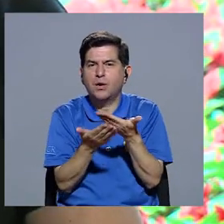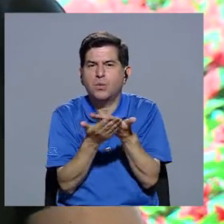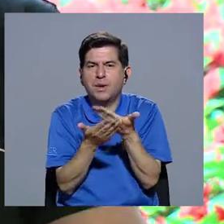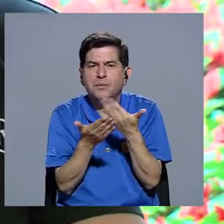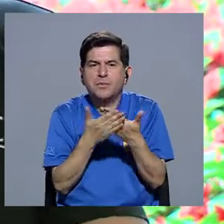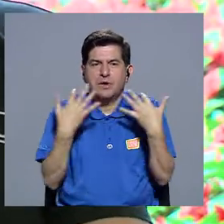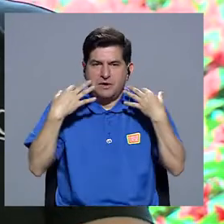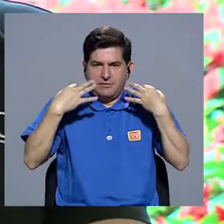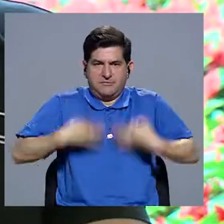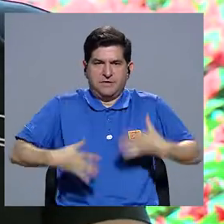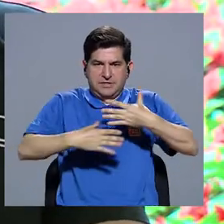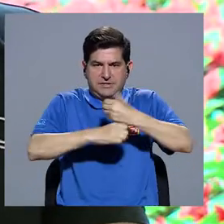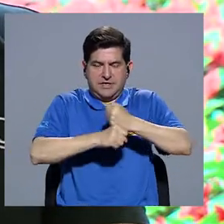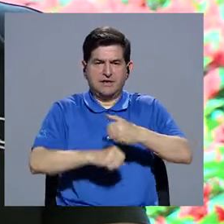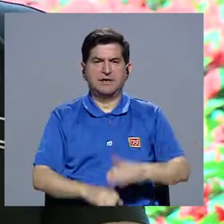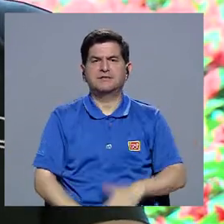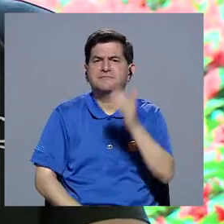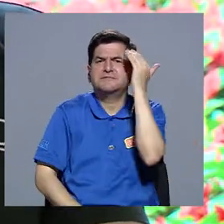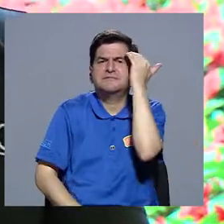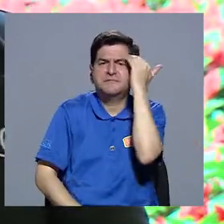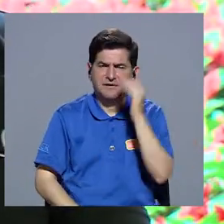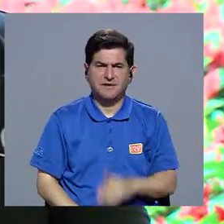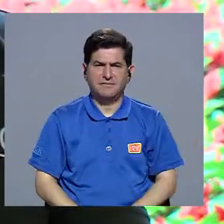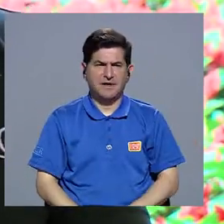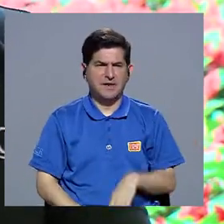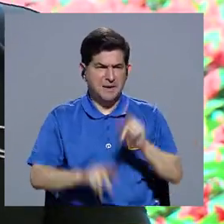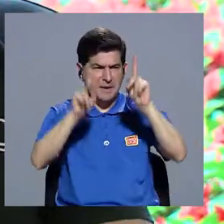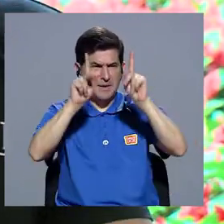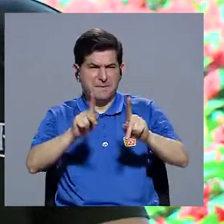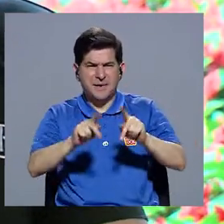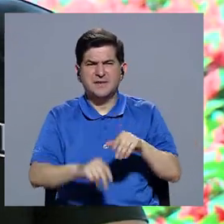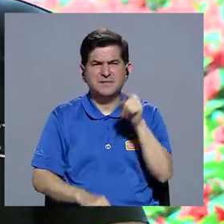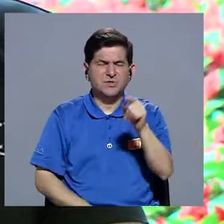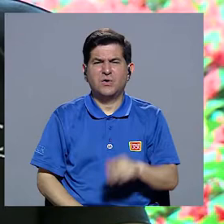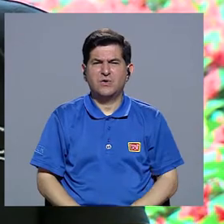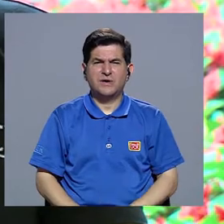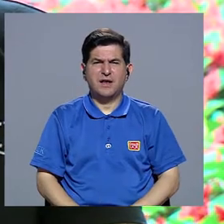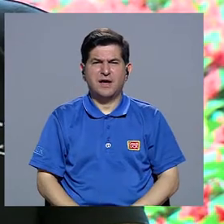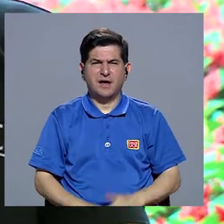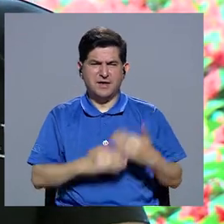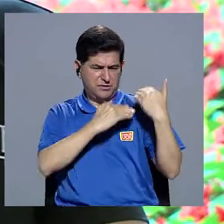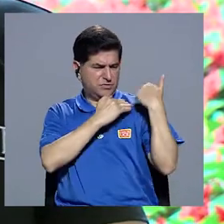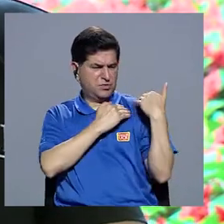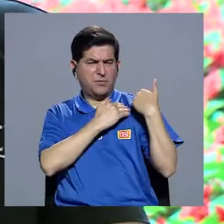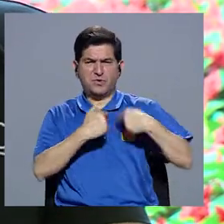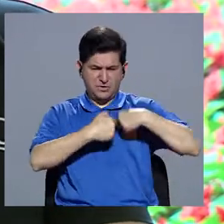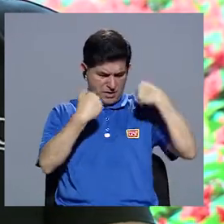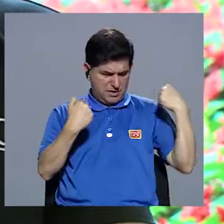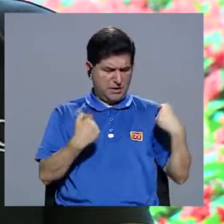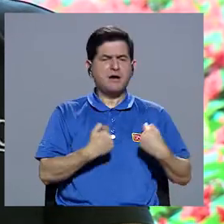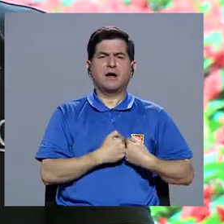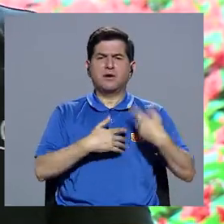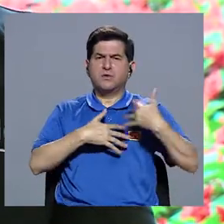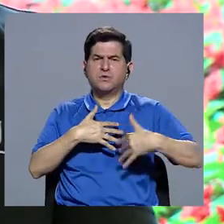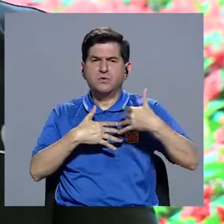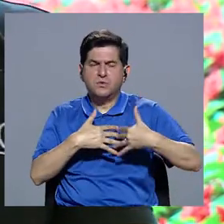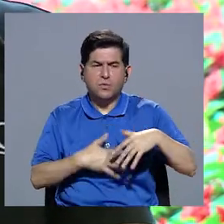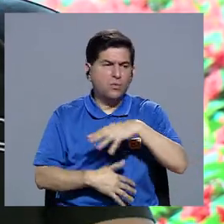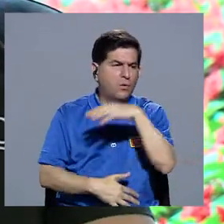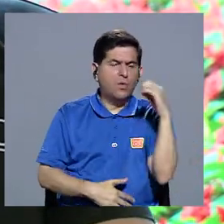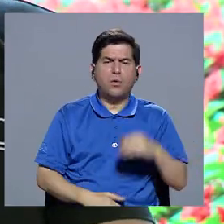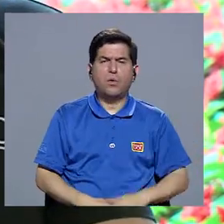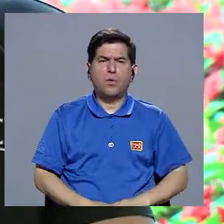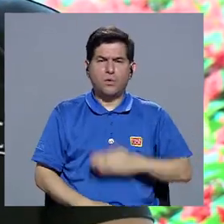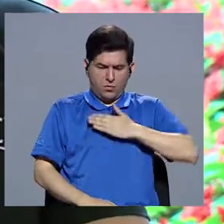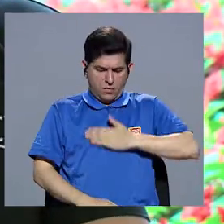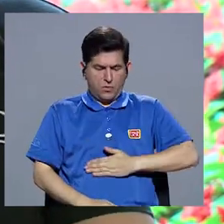físicas para determinar, por ejemplo, cómo se encuentra la persona a nivel de resistencia cardiovascular, de resistencia